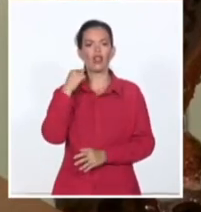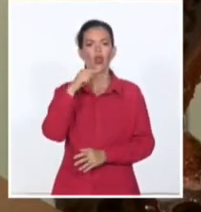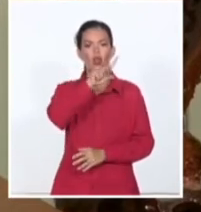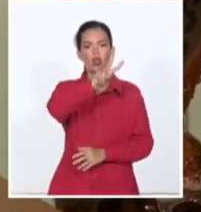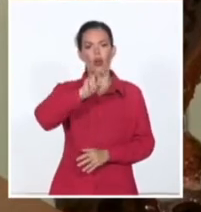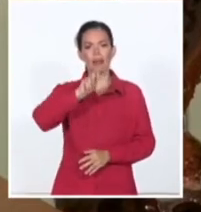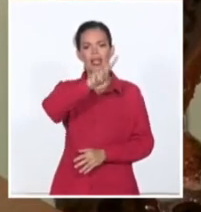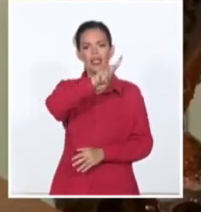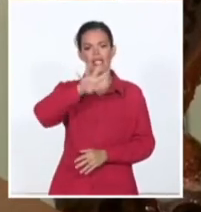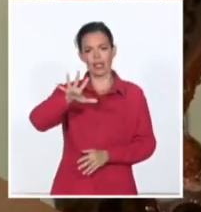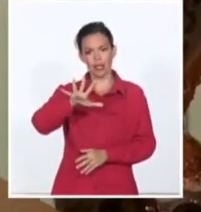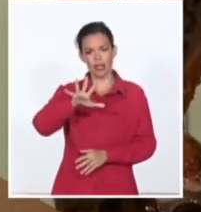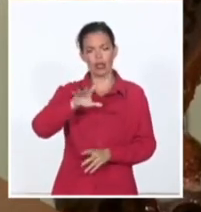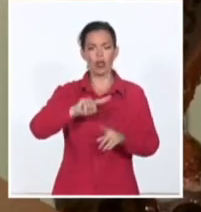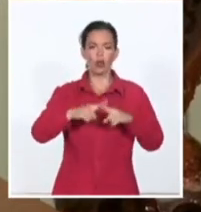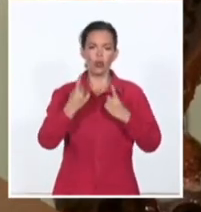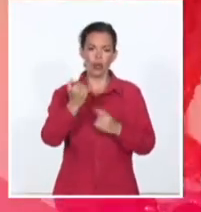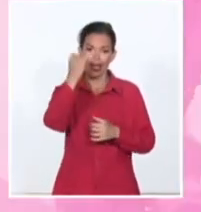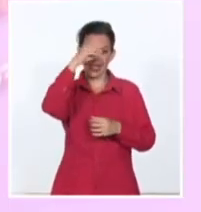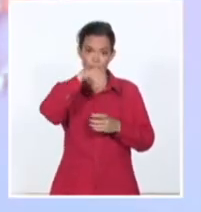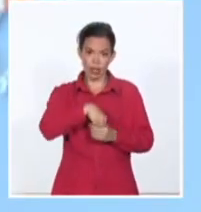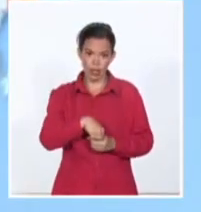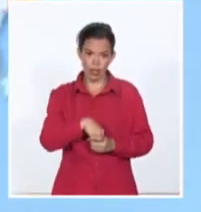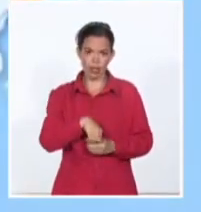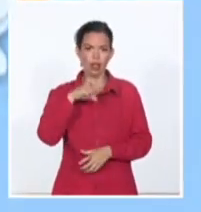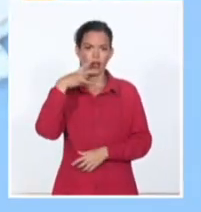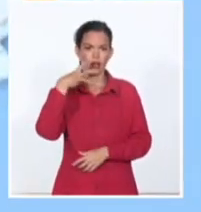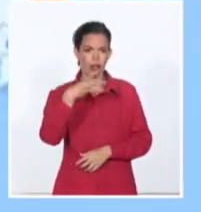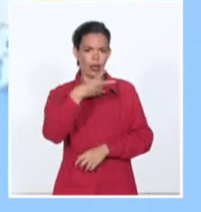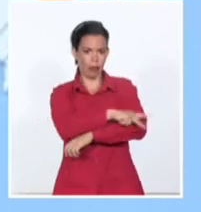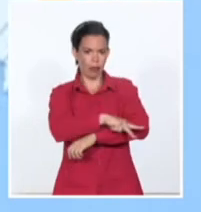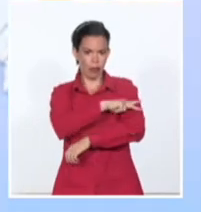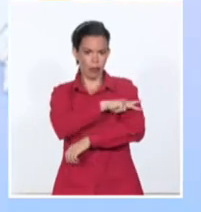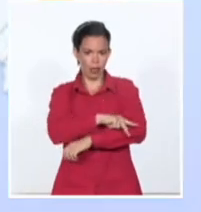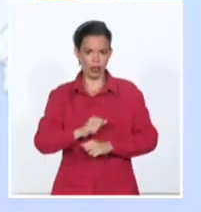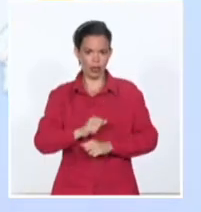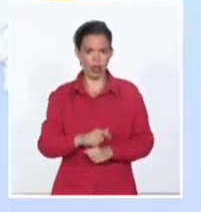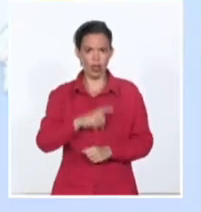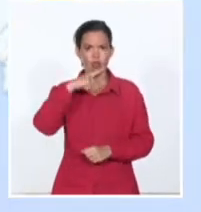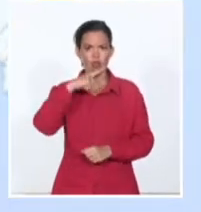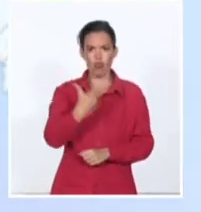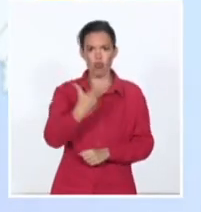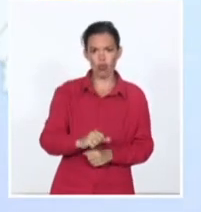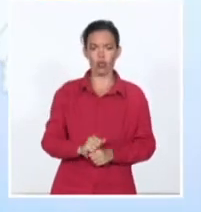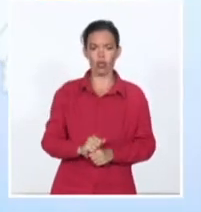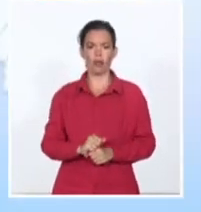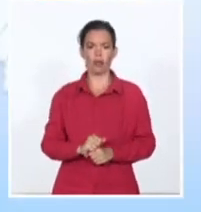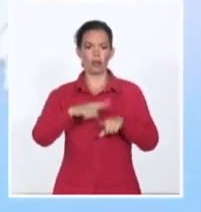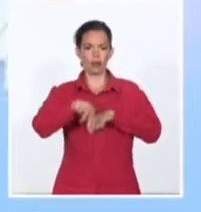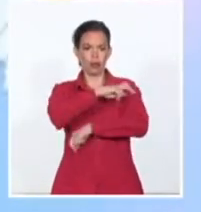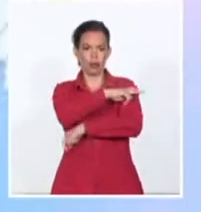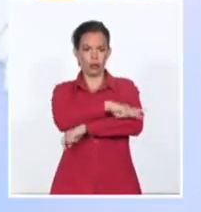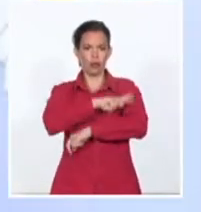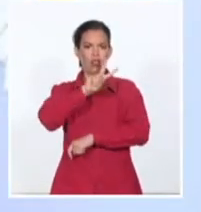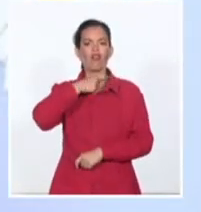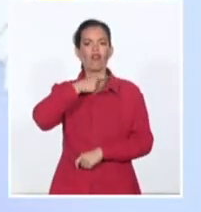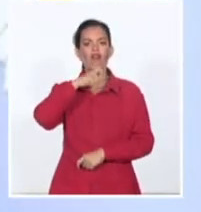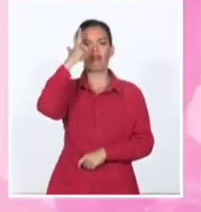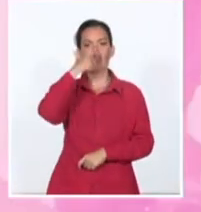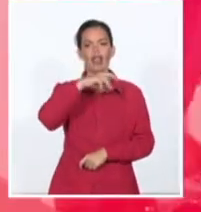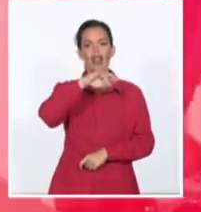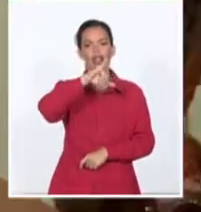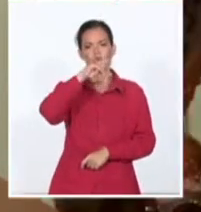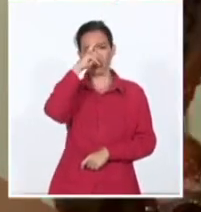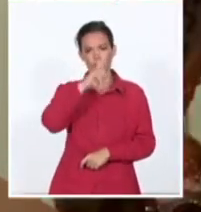la inserción primeramente de tres países, Rusia, Belarus y Kazajstán. Con posterioridad se unieron Armenia y